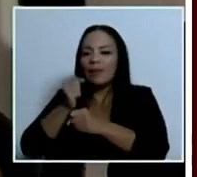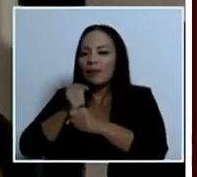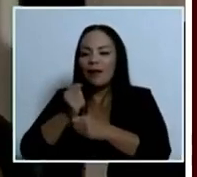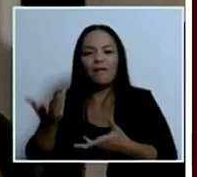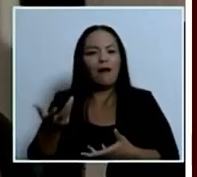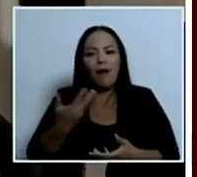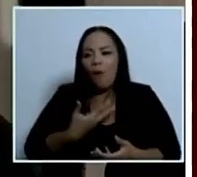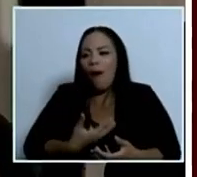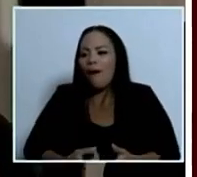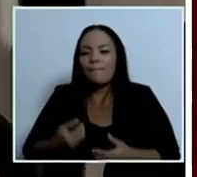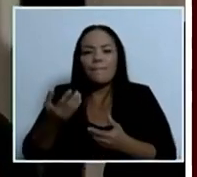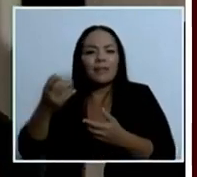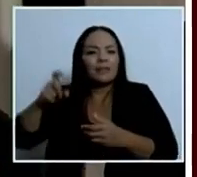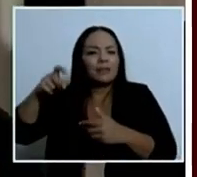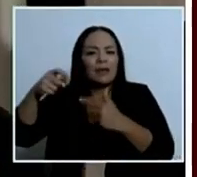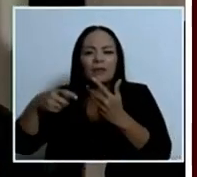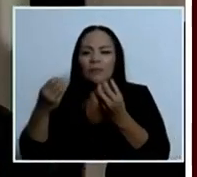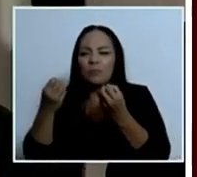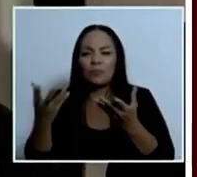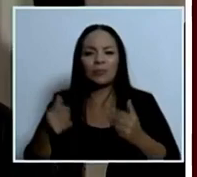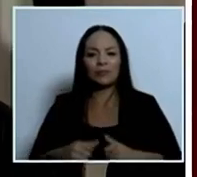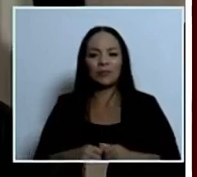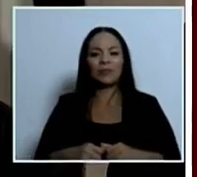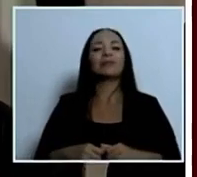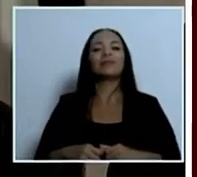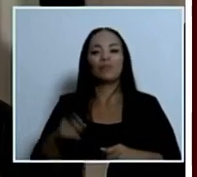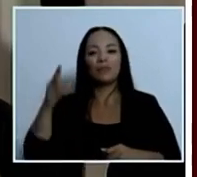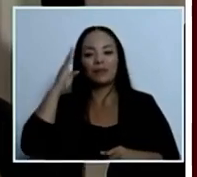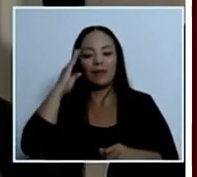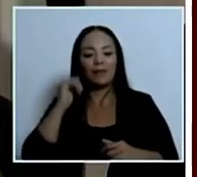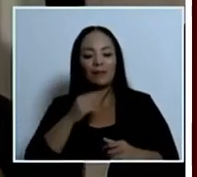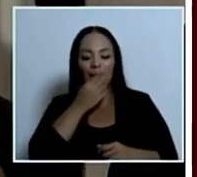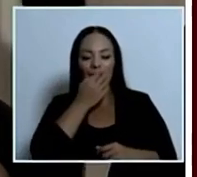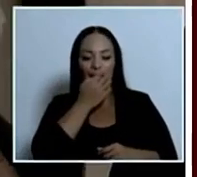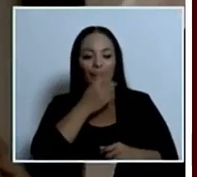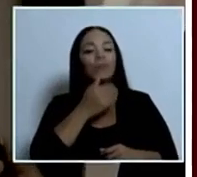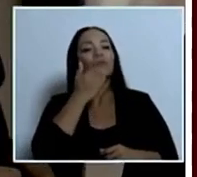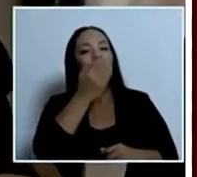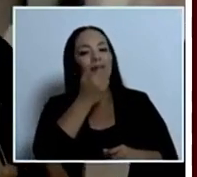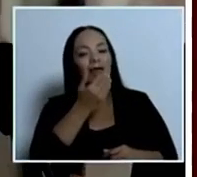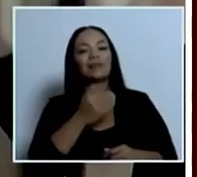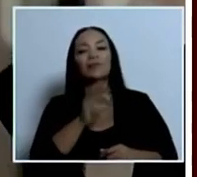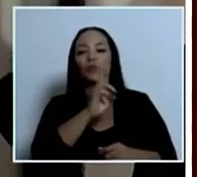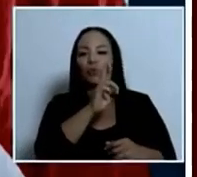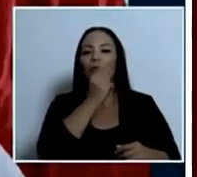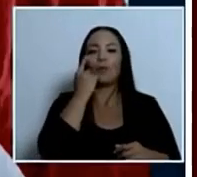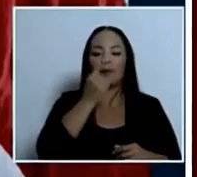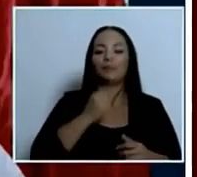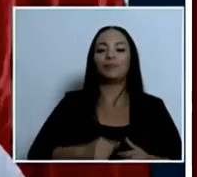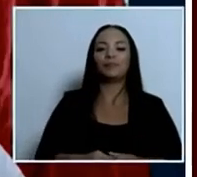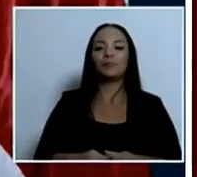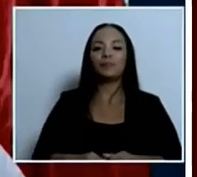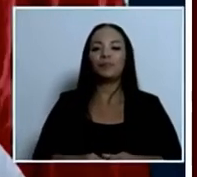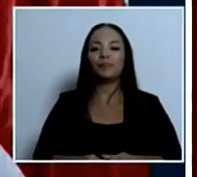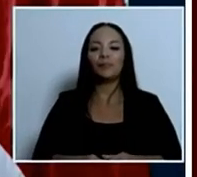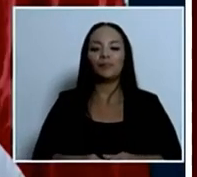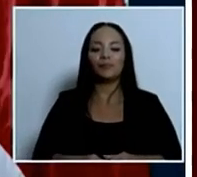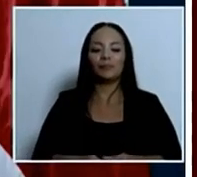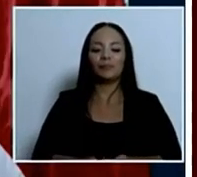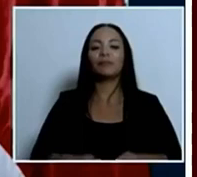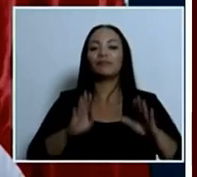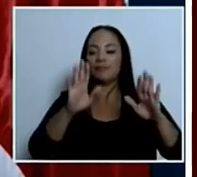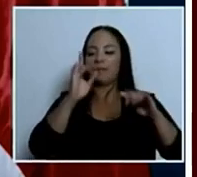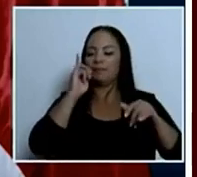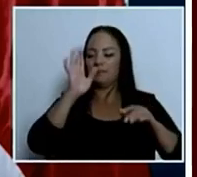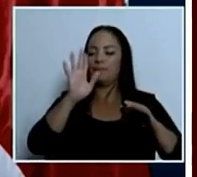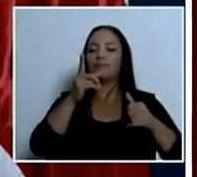muchas necesidades usted sabe señor presidente muchas gracias don Rodrigo vea ahí primero déjeme aclarar unas